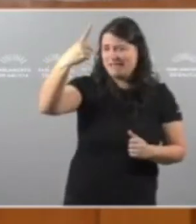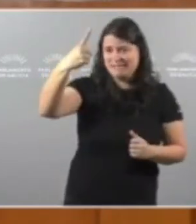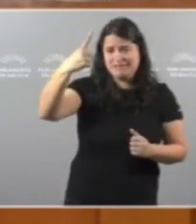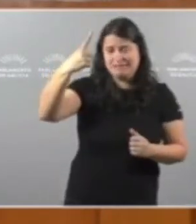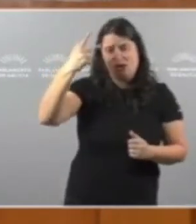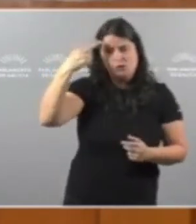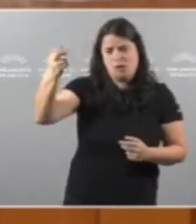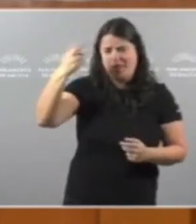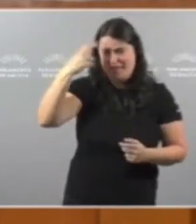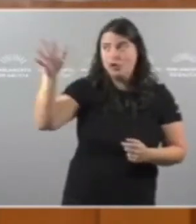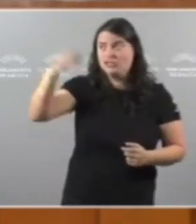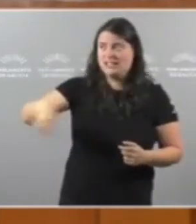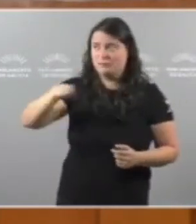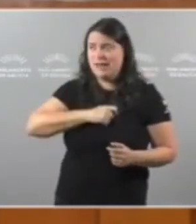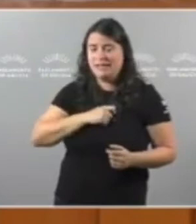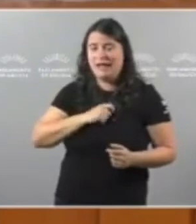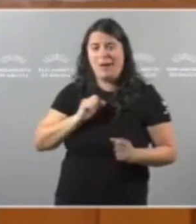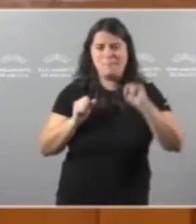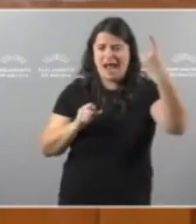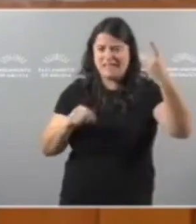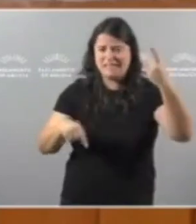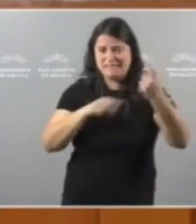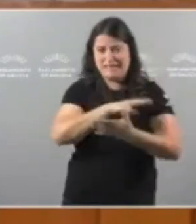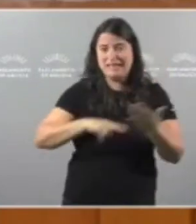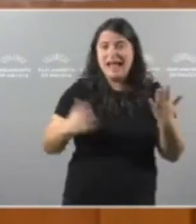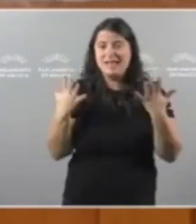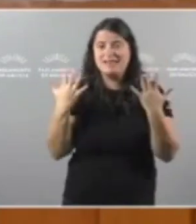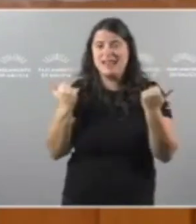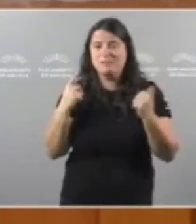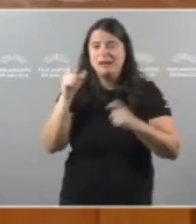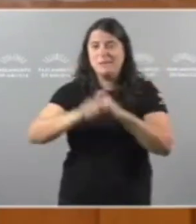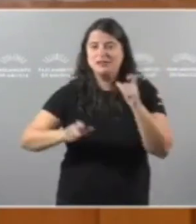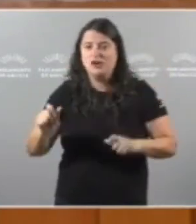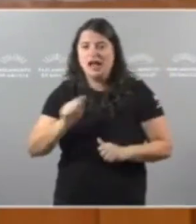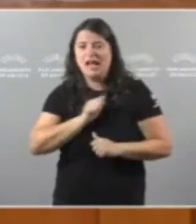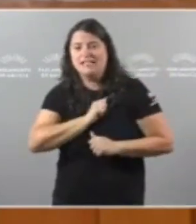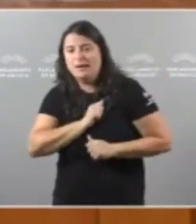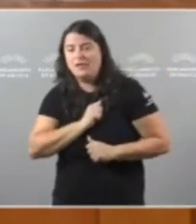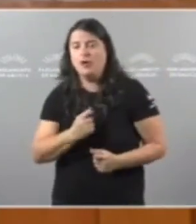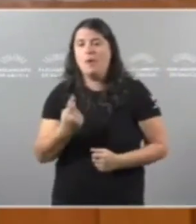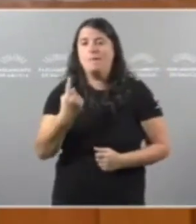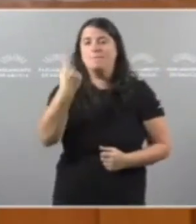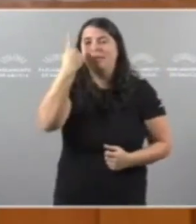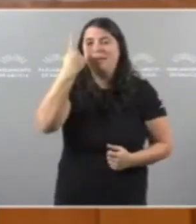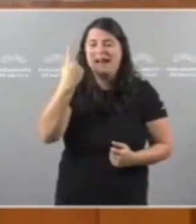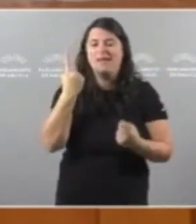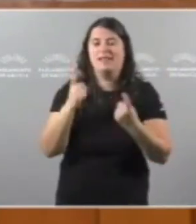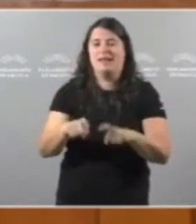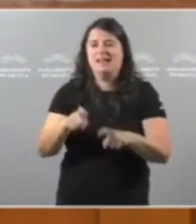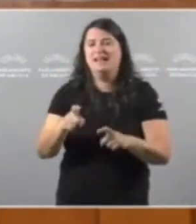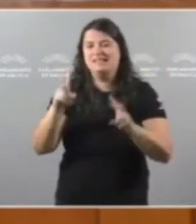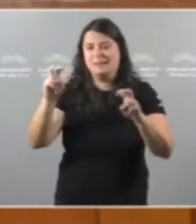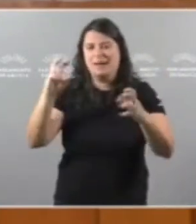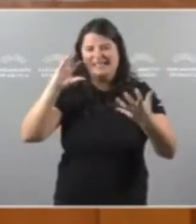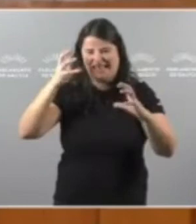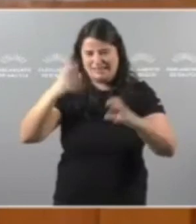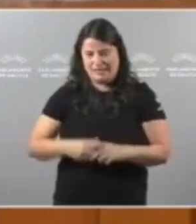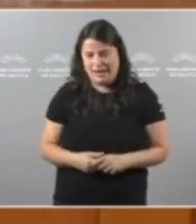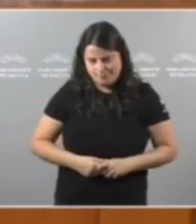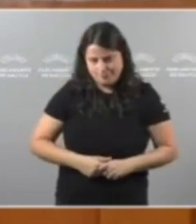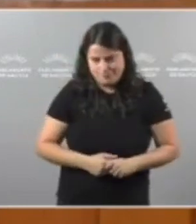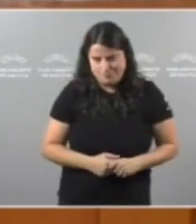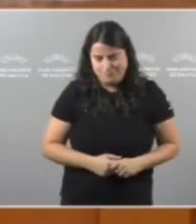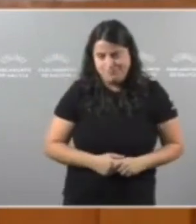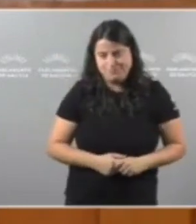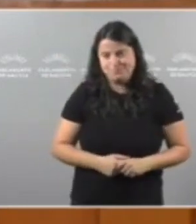suicidios Do Estado E onde hai 10 mil persoas Esperando Por a primeira Consulta De psiquiatría E